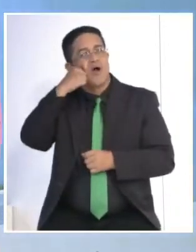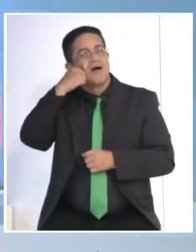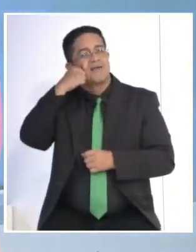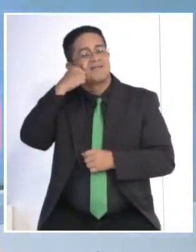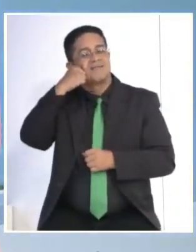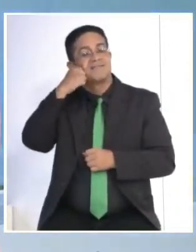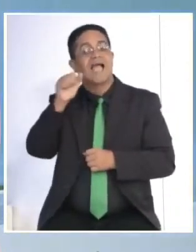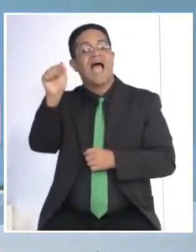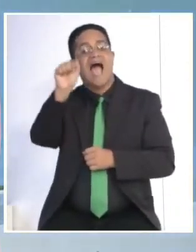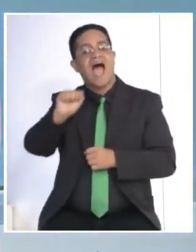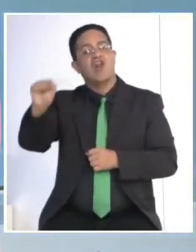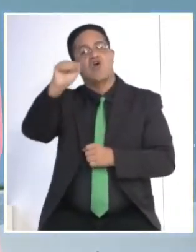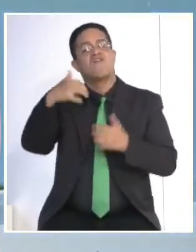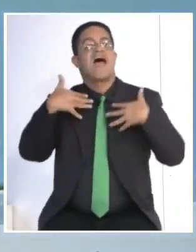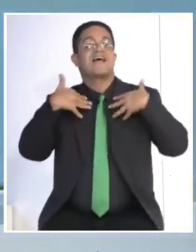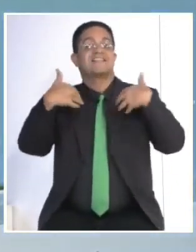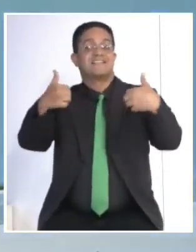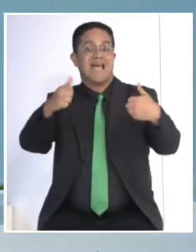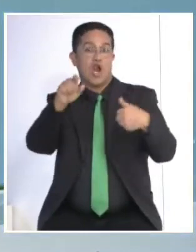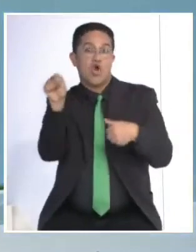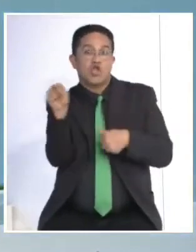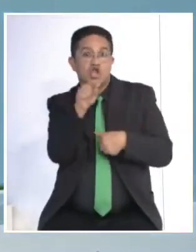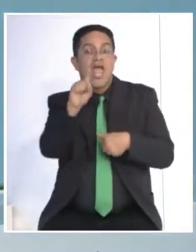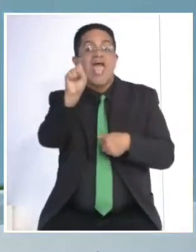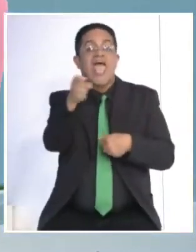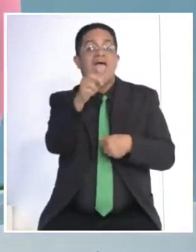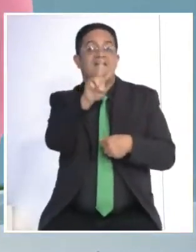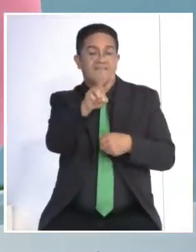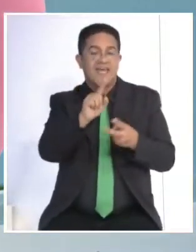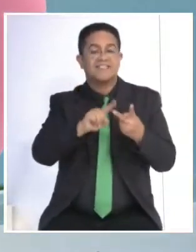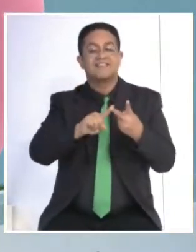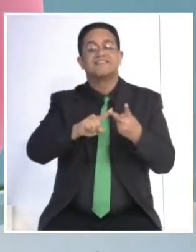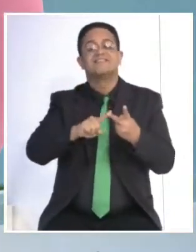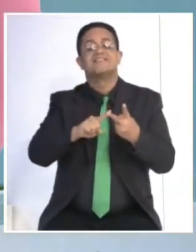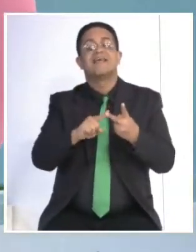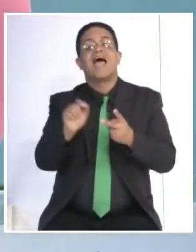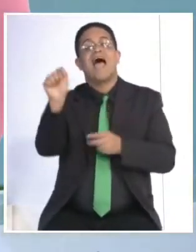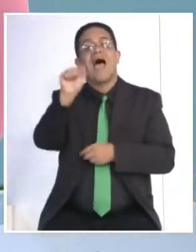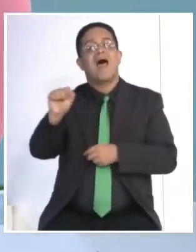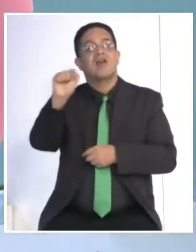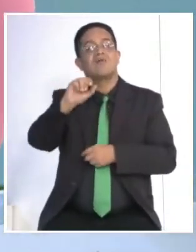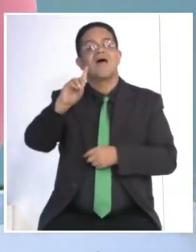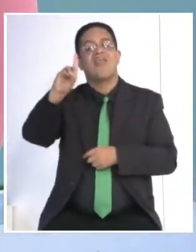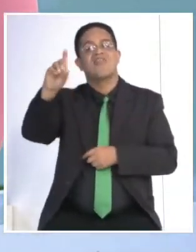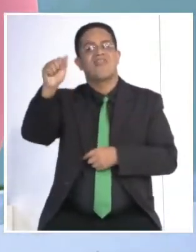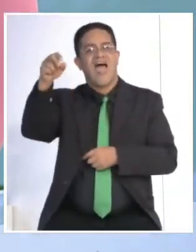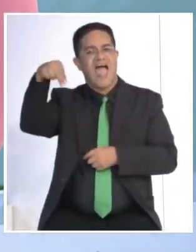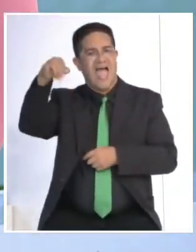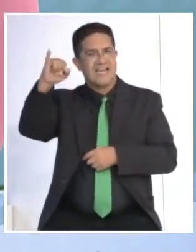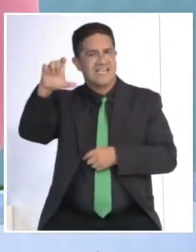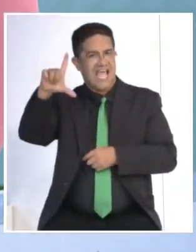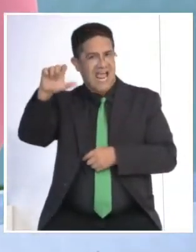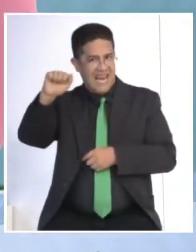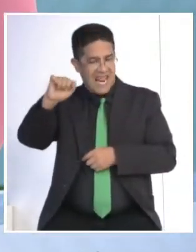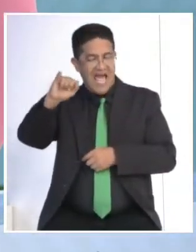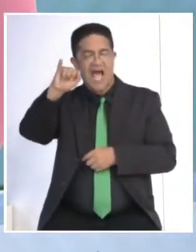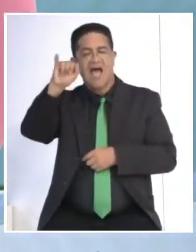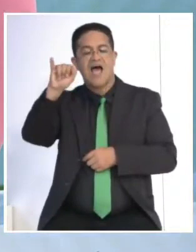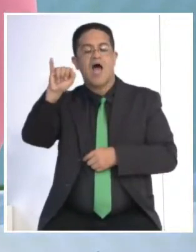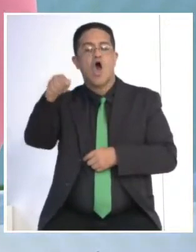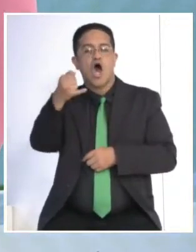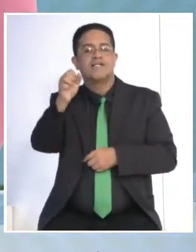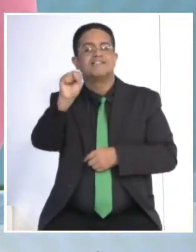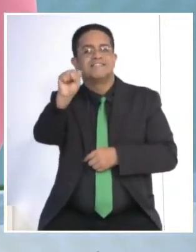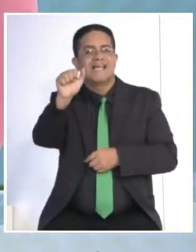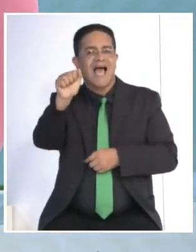son arroba salud-gb y arroba Daniela J. Salas. Brenda nos escribe y dice, mi hijo de 15 años tiene marcas.